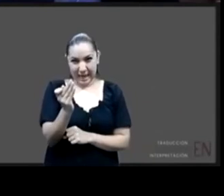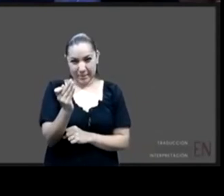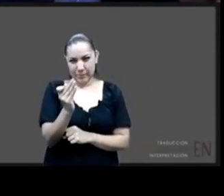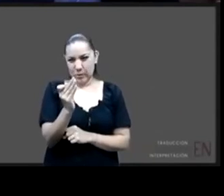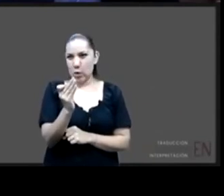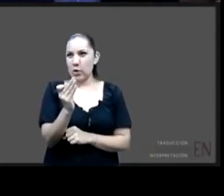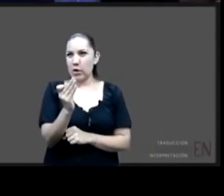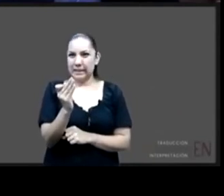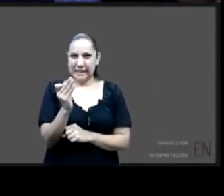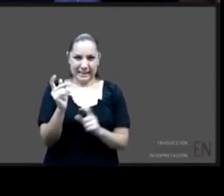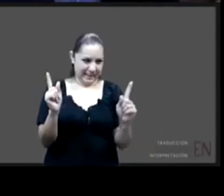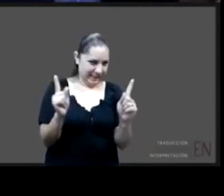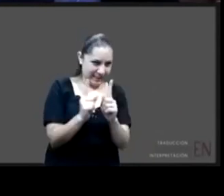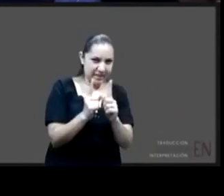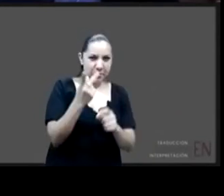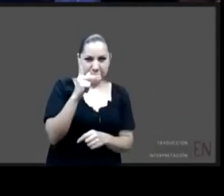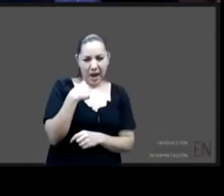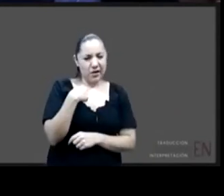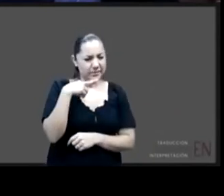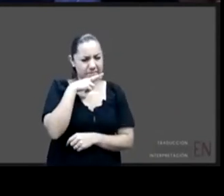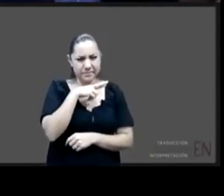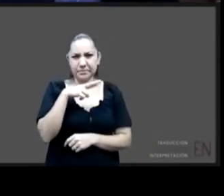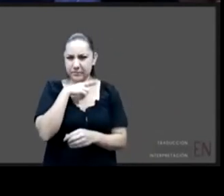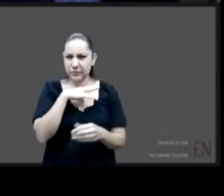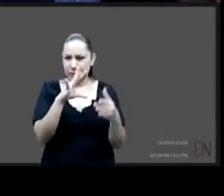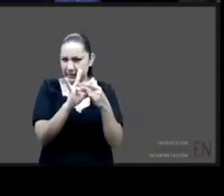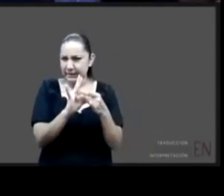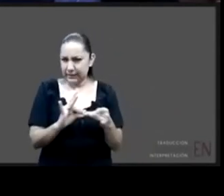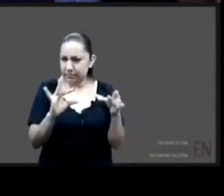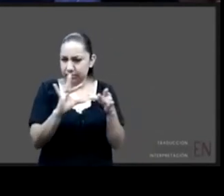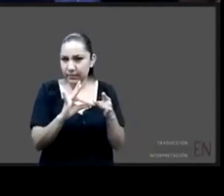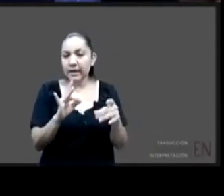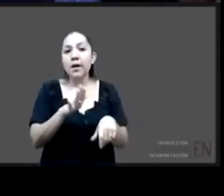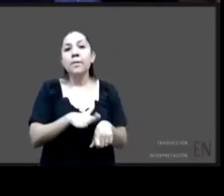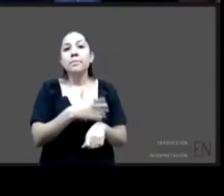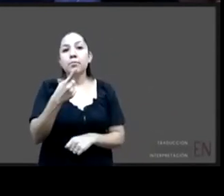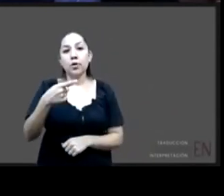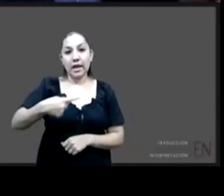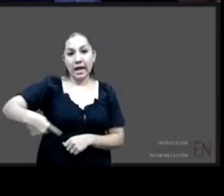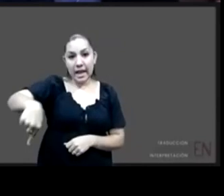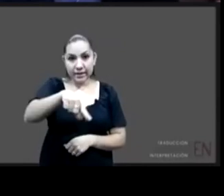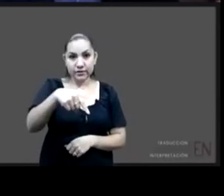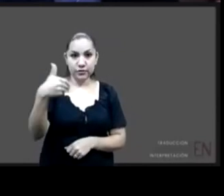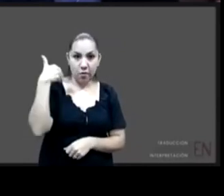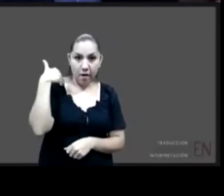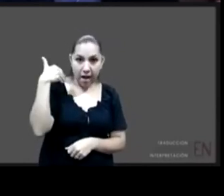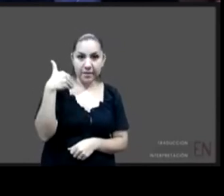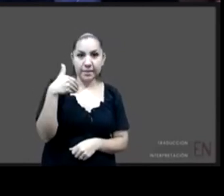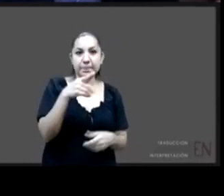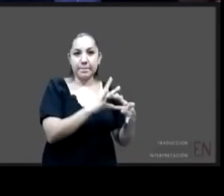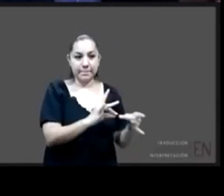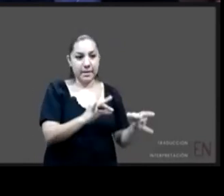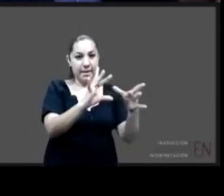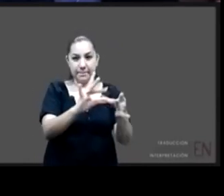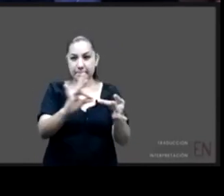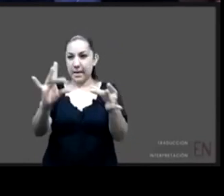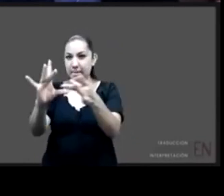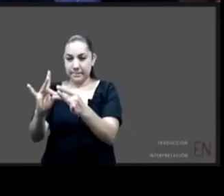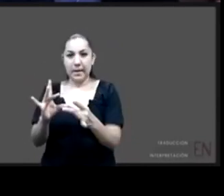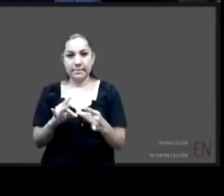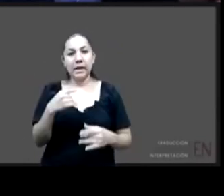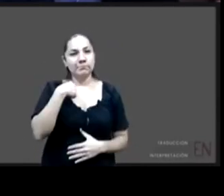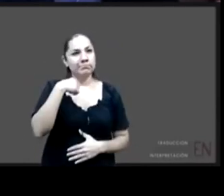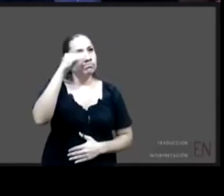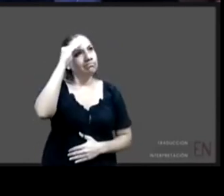creo desde el lenguaje y desde las intervenciones que también hay desafíos para